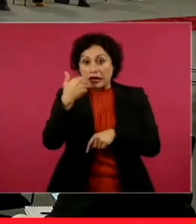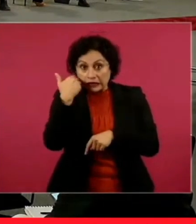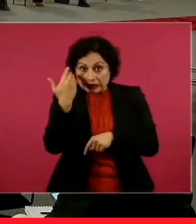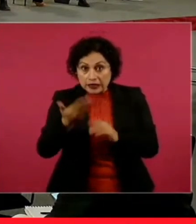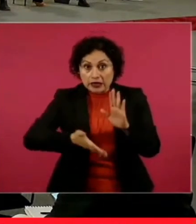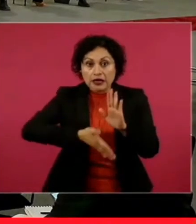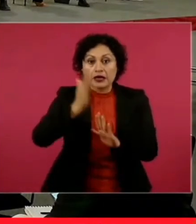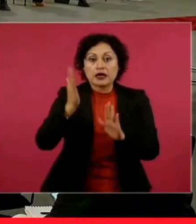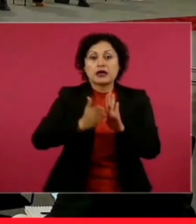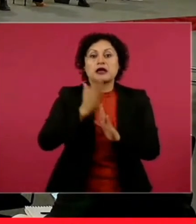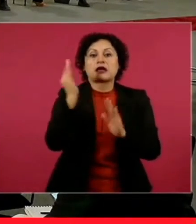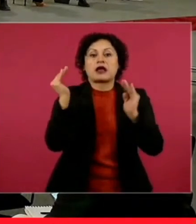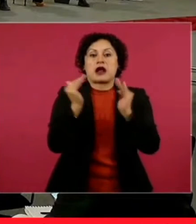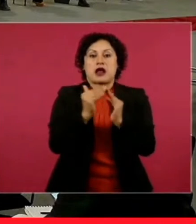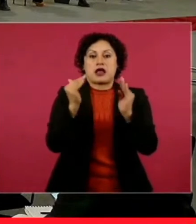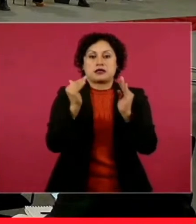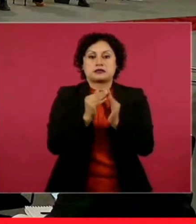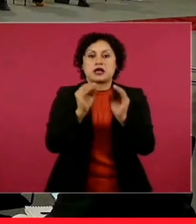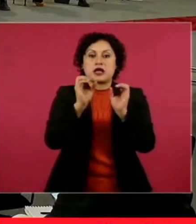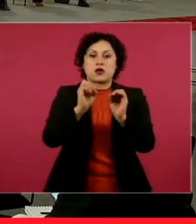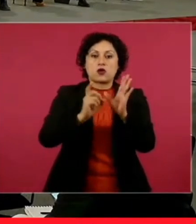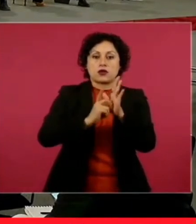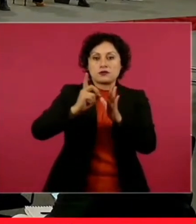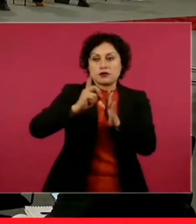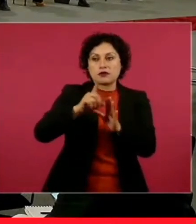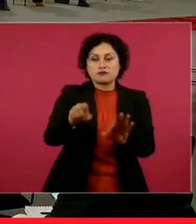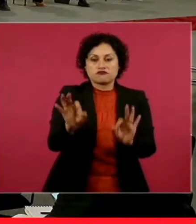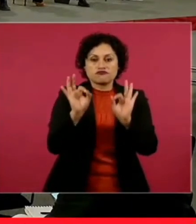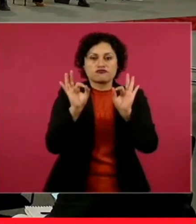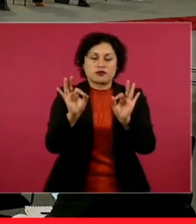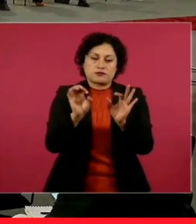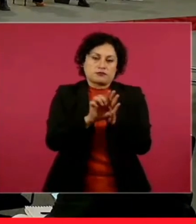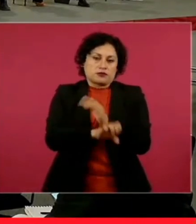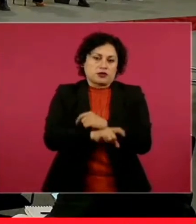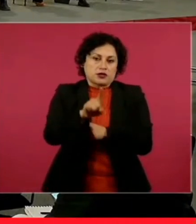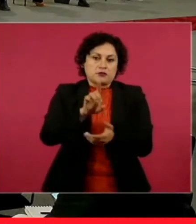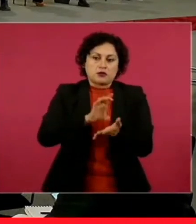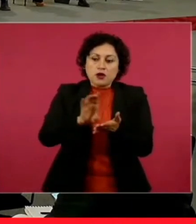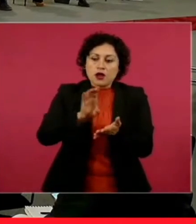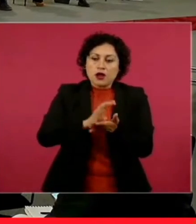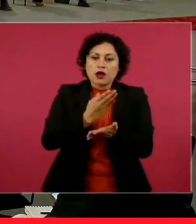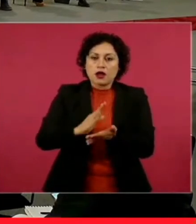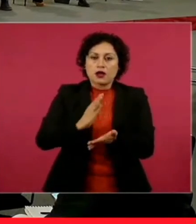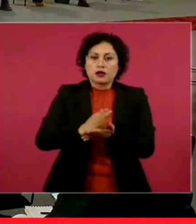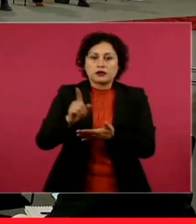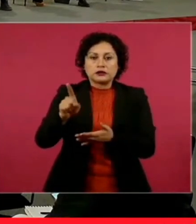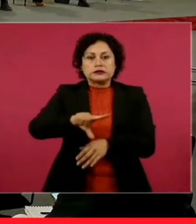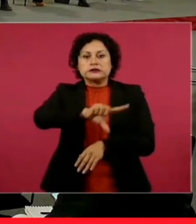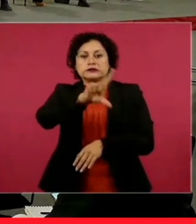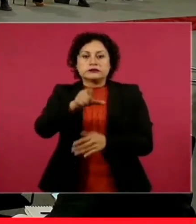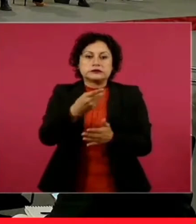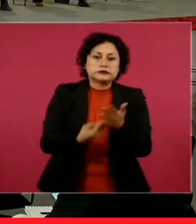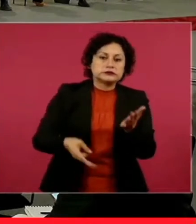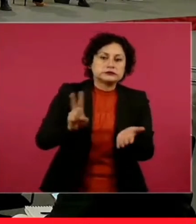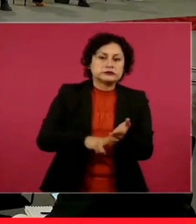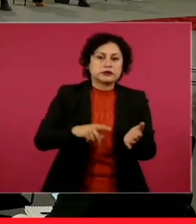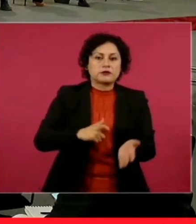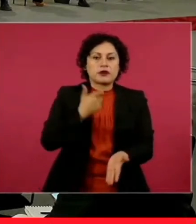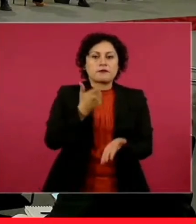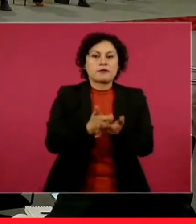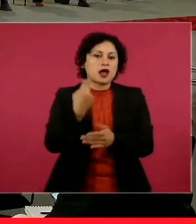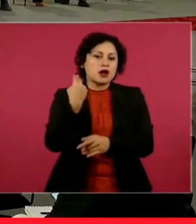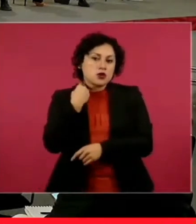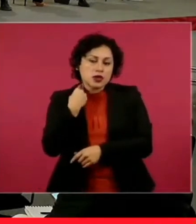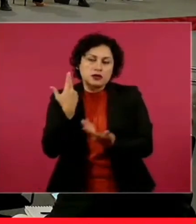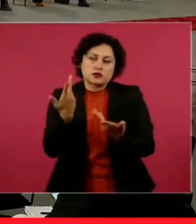social. Eso creo que ayuda mucho a la gente que también ya terminó de pagar, se les puede dar más fácil su carta de liberación con menores costos. Y el